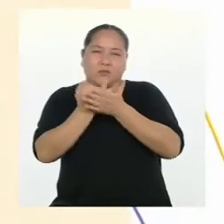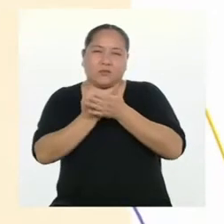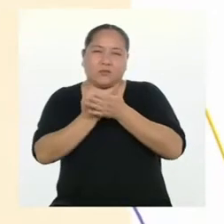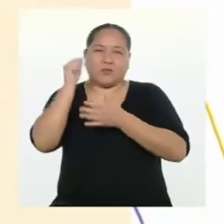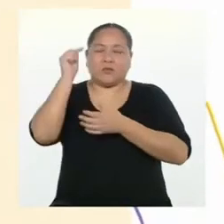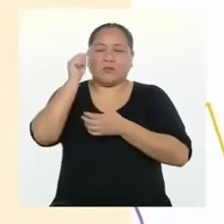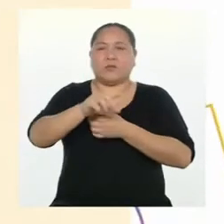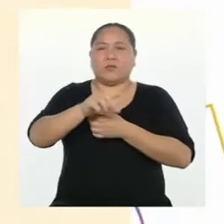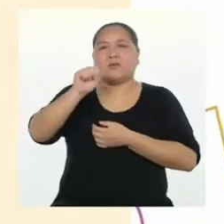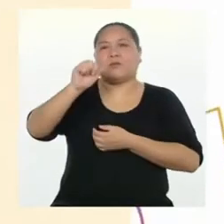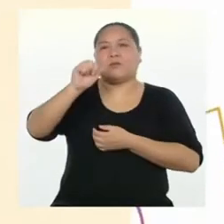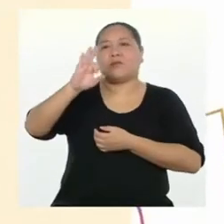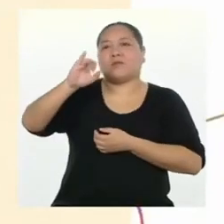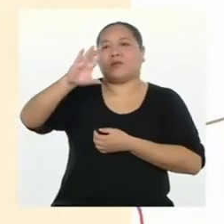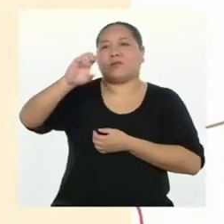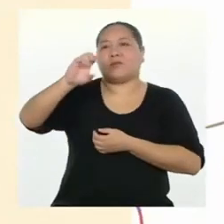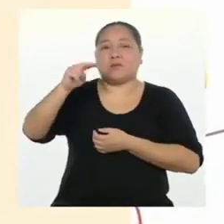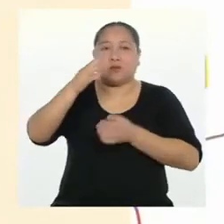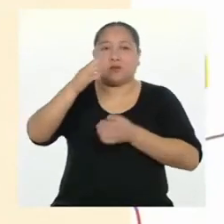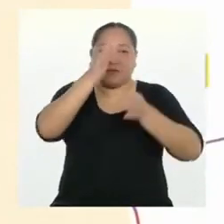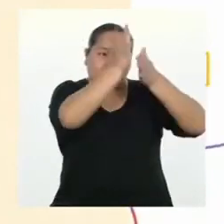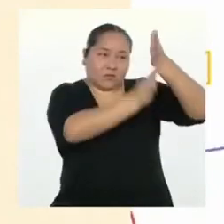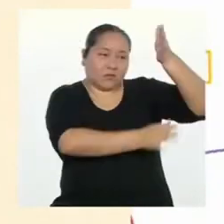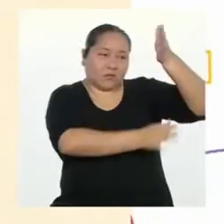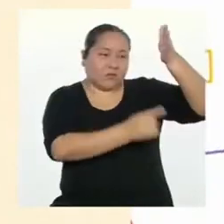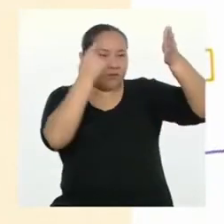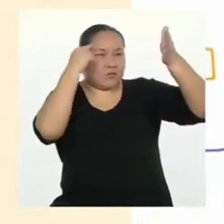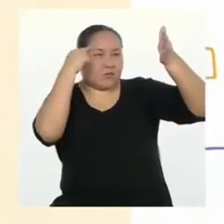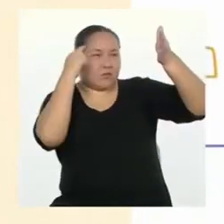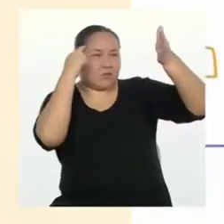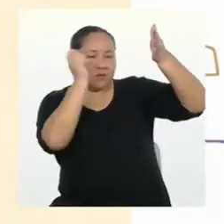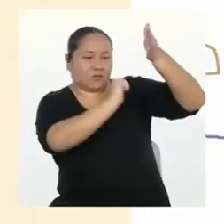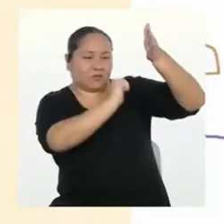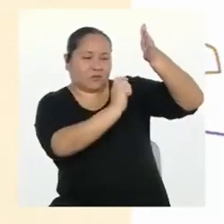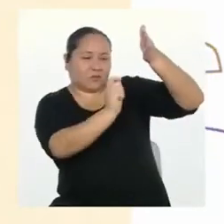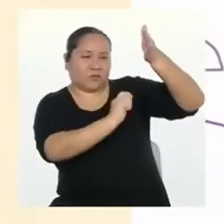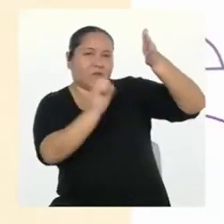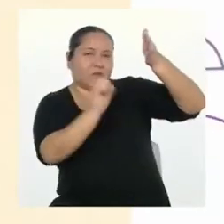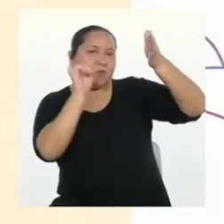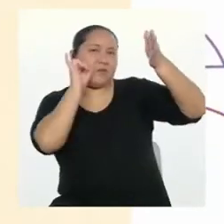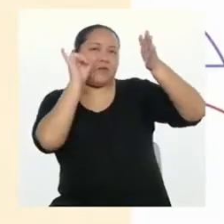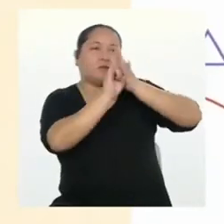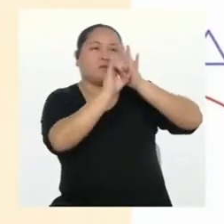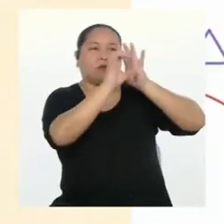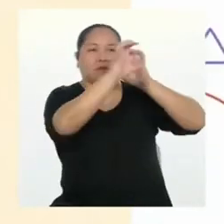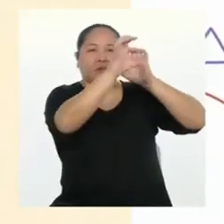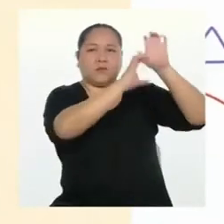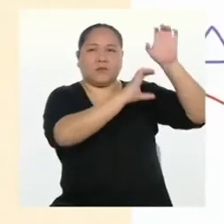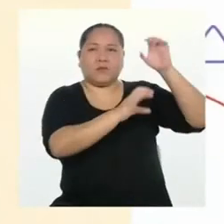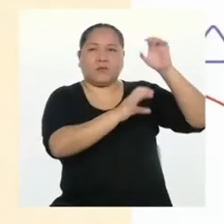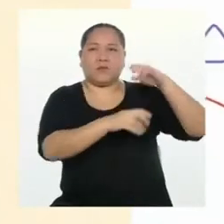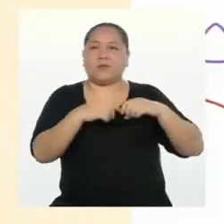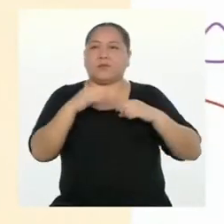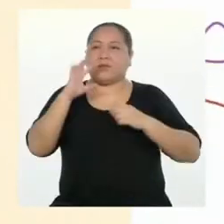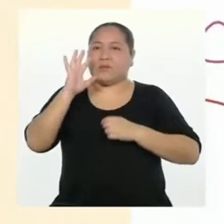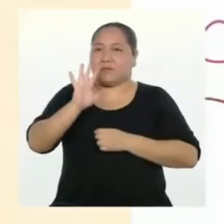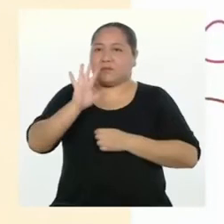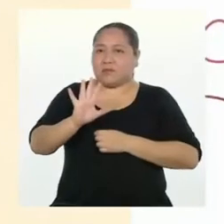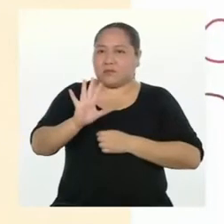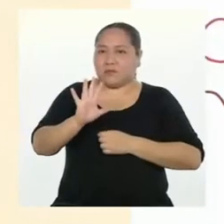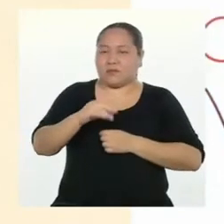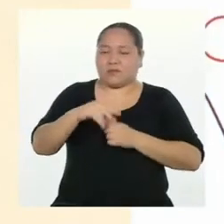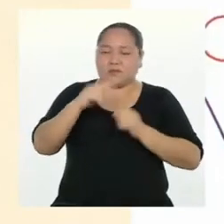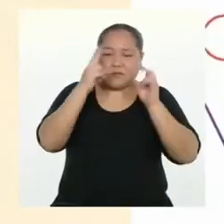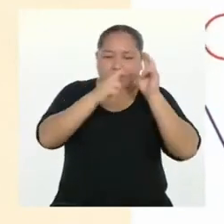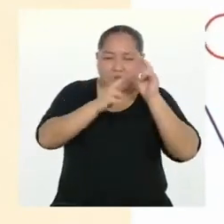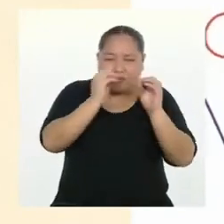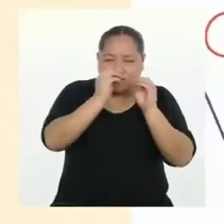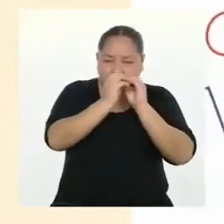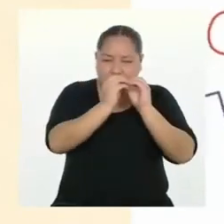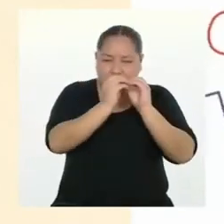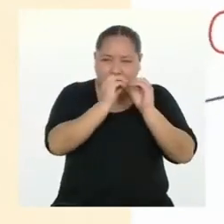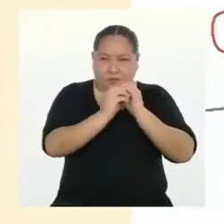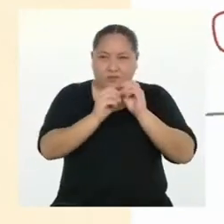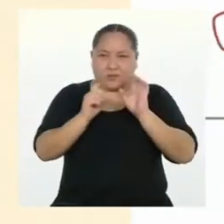considerando el texto y las imágenes. Cinco. Revisa y corrige.